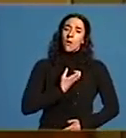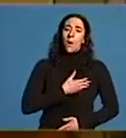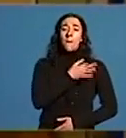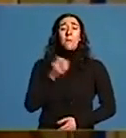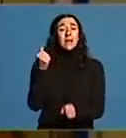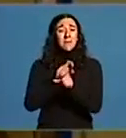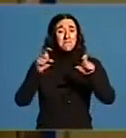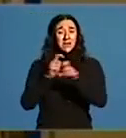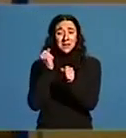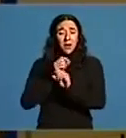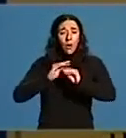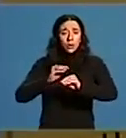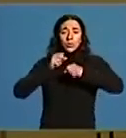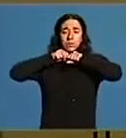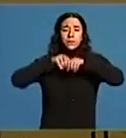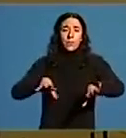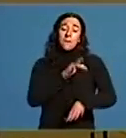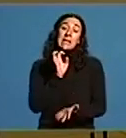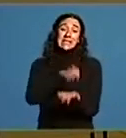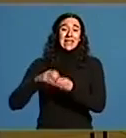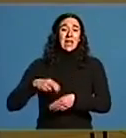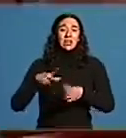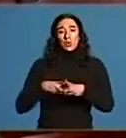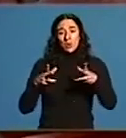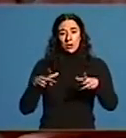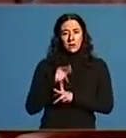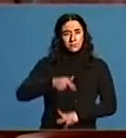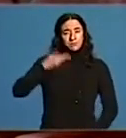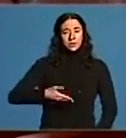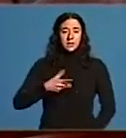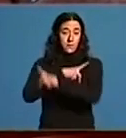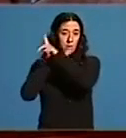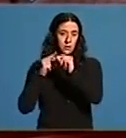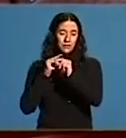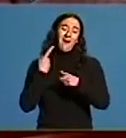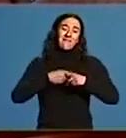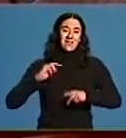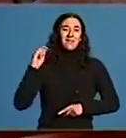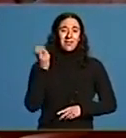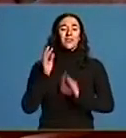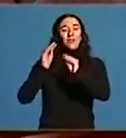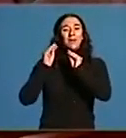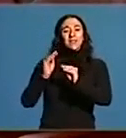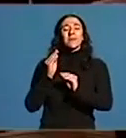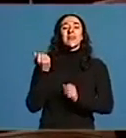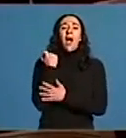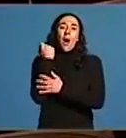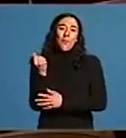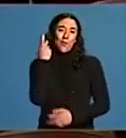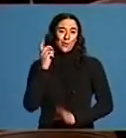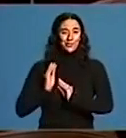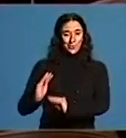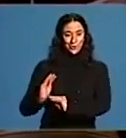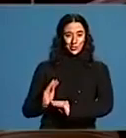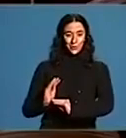o traballo das empresas e das entidades sociais e a máis importante para a Fundación as actividades formativas de apoio aos alunos da súa Escola de Imaxe son